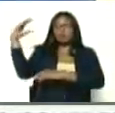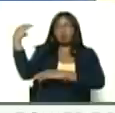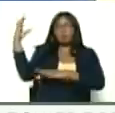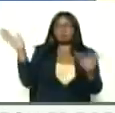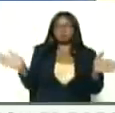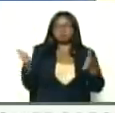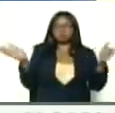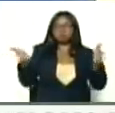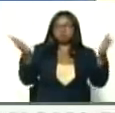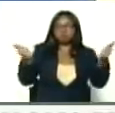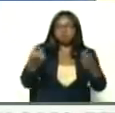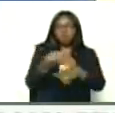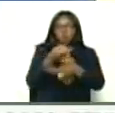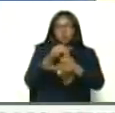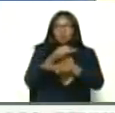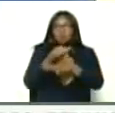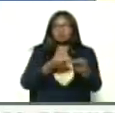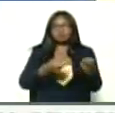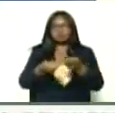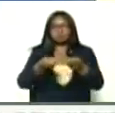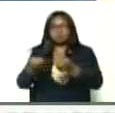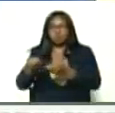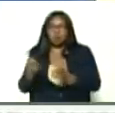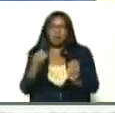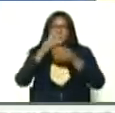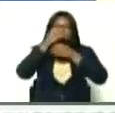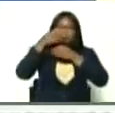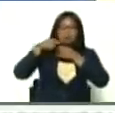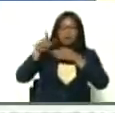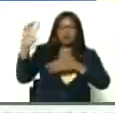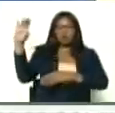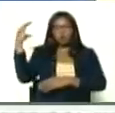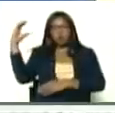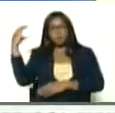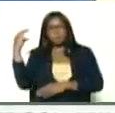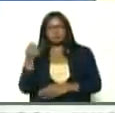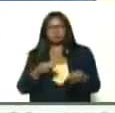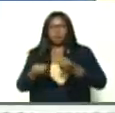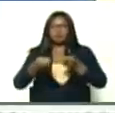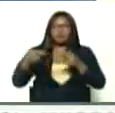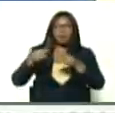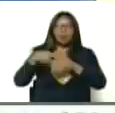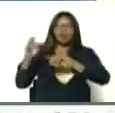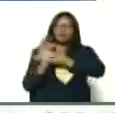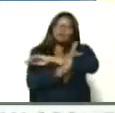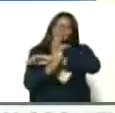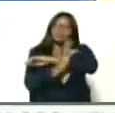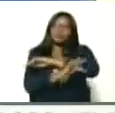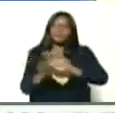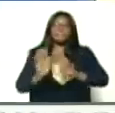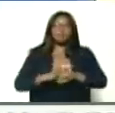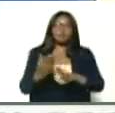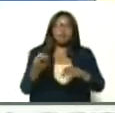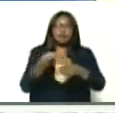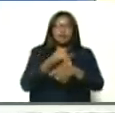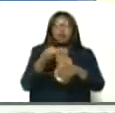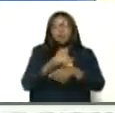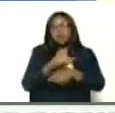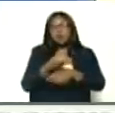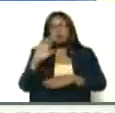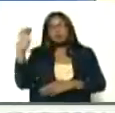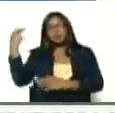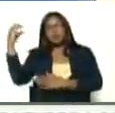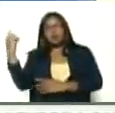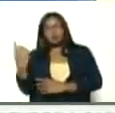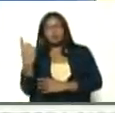que el gobierno de Colombia controla, y con las que coordinan las fronteras, porque el gobierno de Colombia, su única